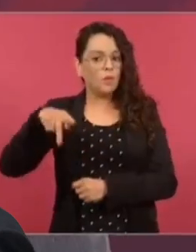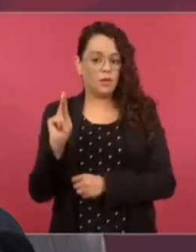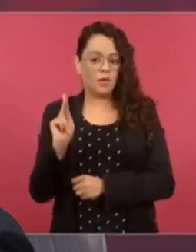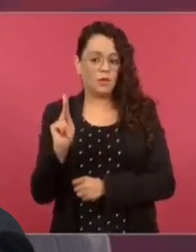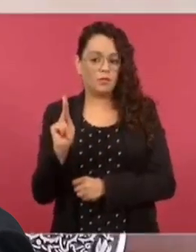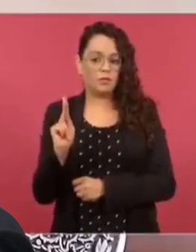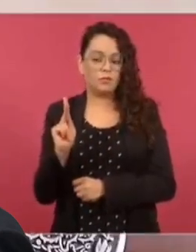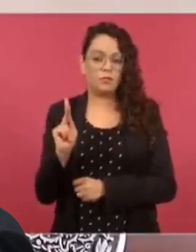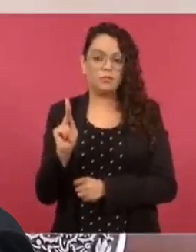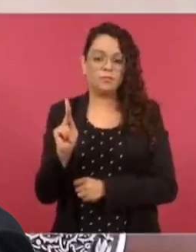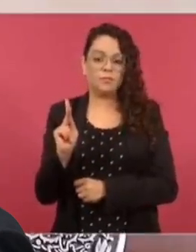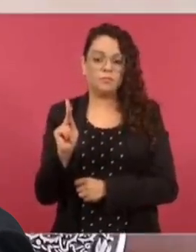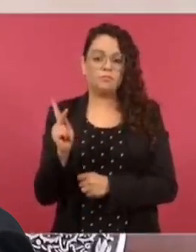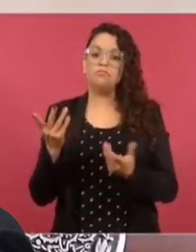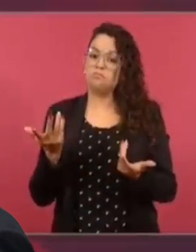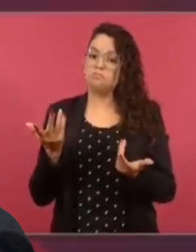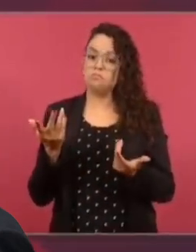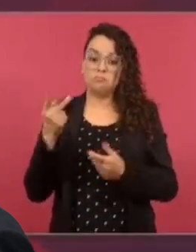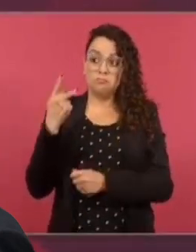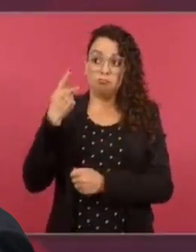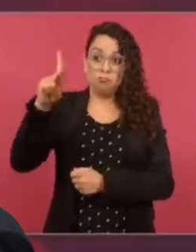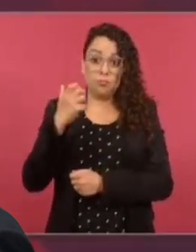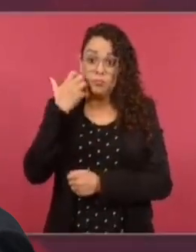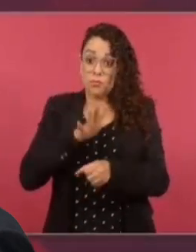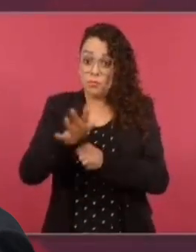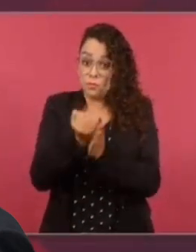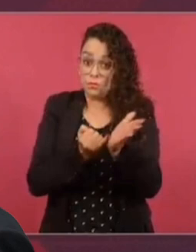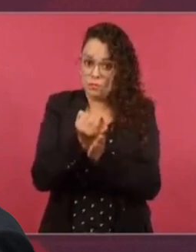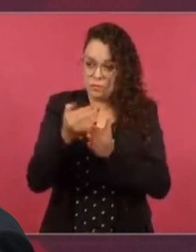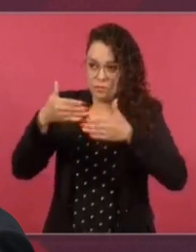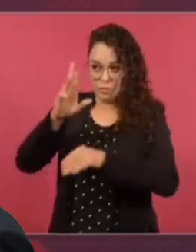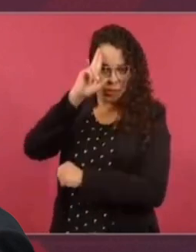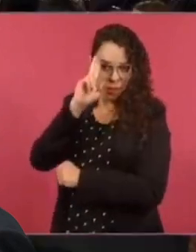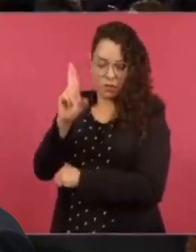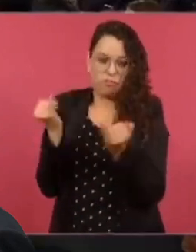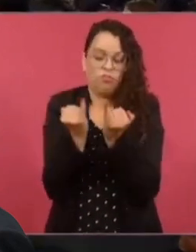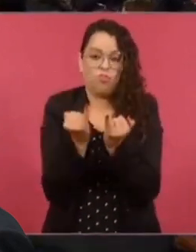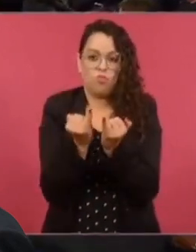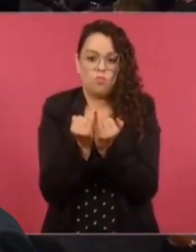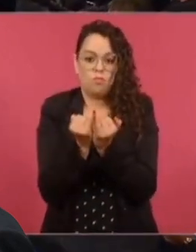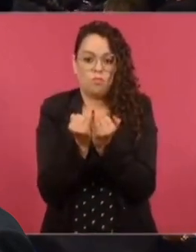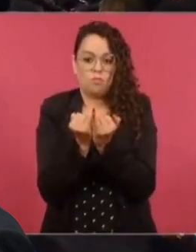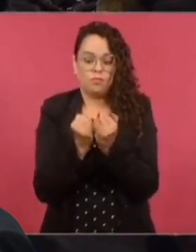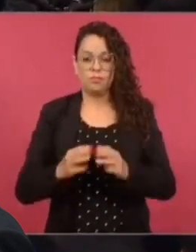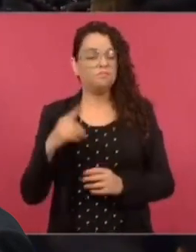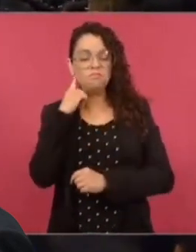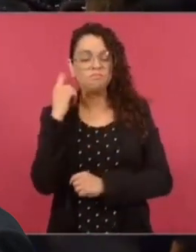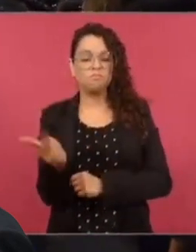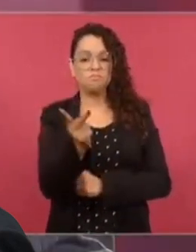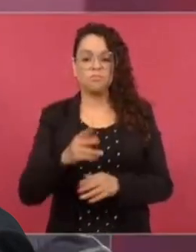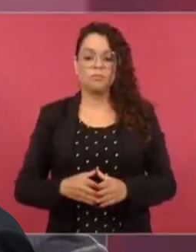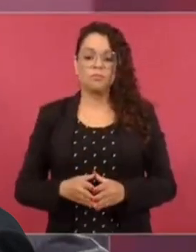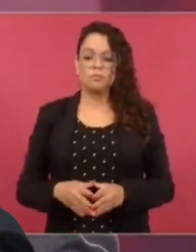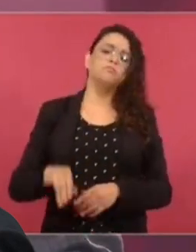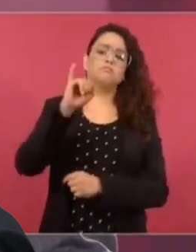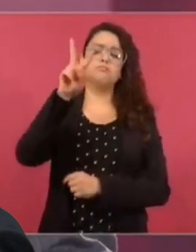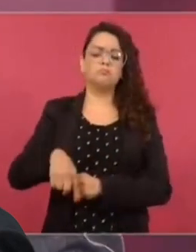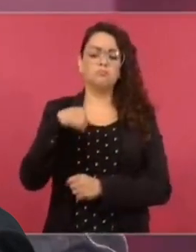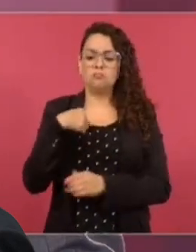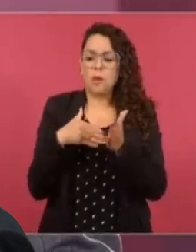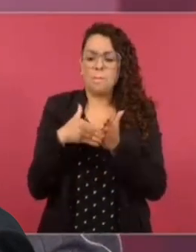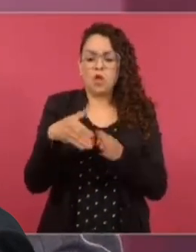que tomen sus decisiones. Sí, yo tengo millones de hermanos.